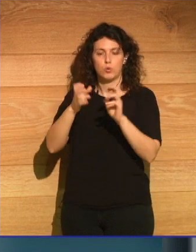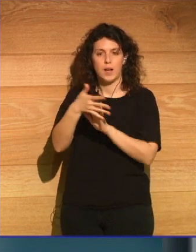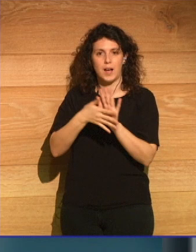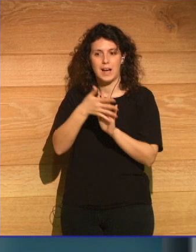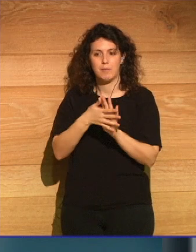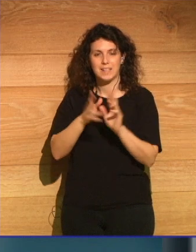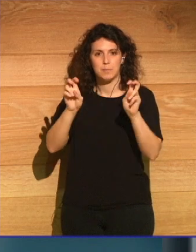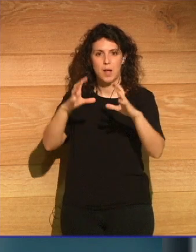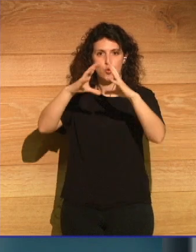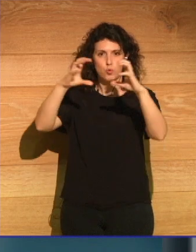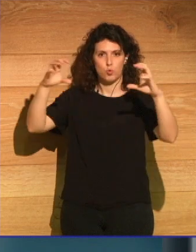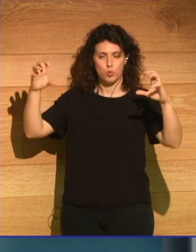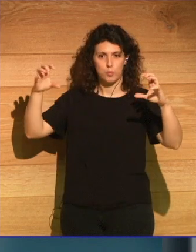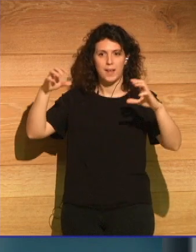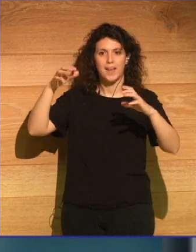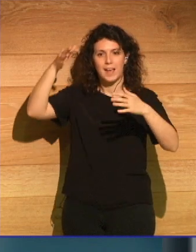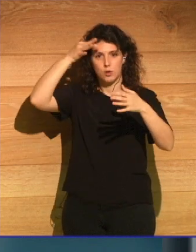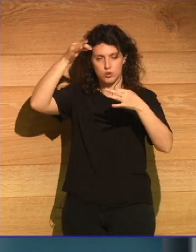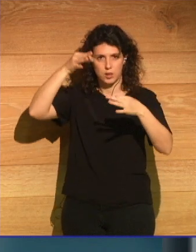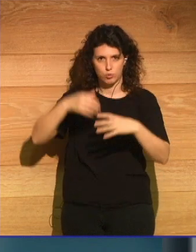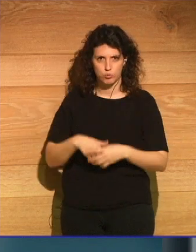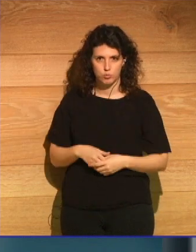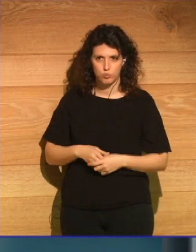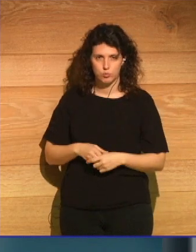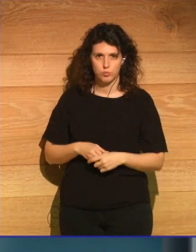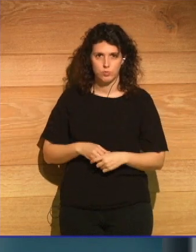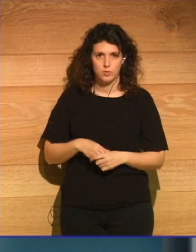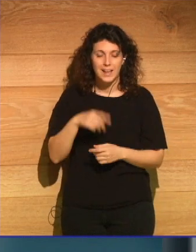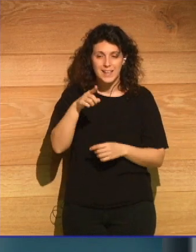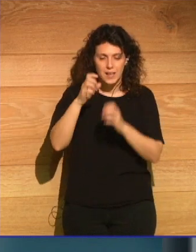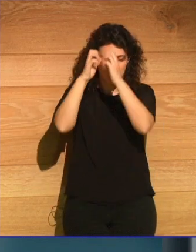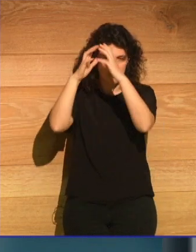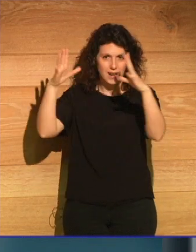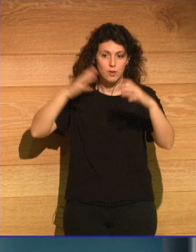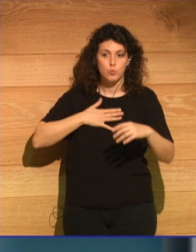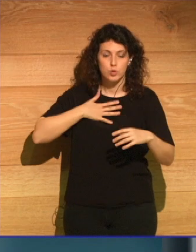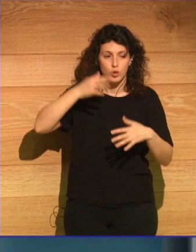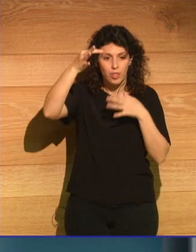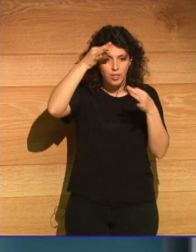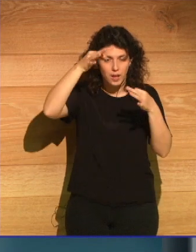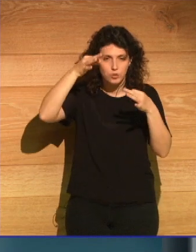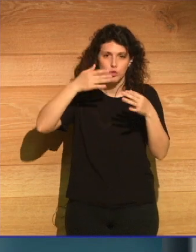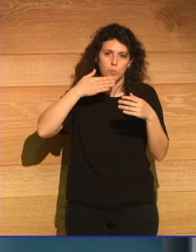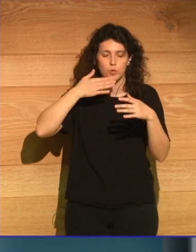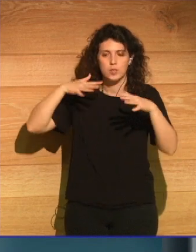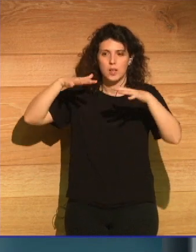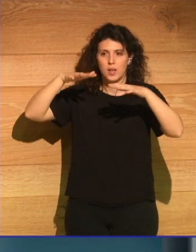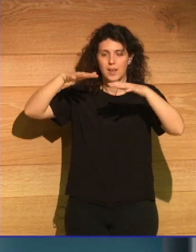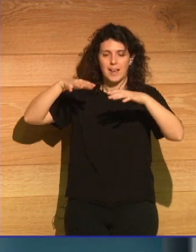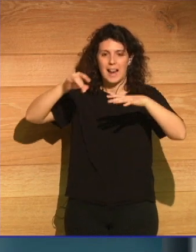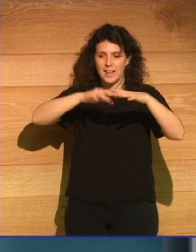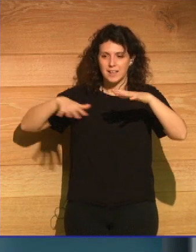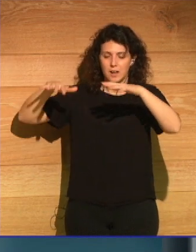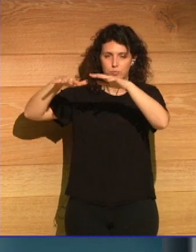nube, la nube en los datos. Esa imagen de que nuestros datos están flotando por encima de la Tierra,